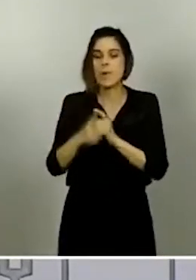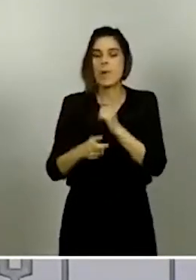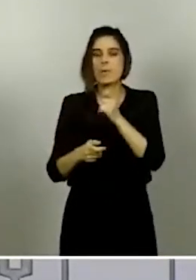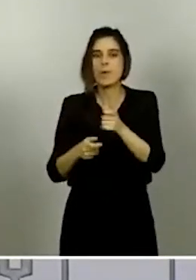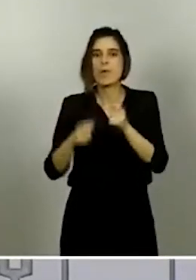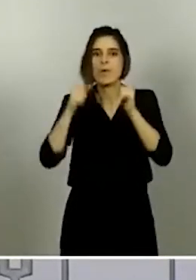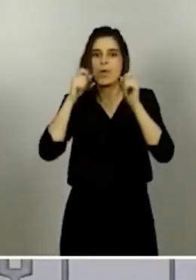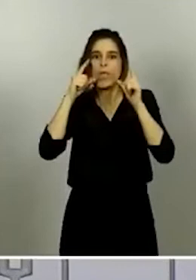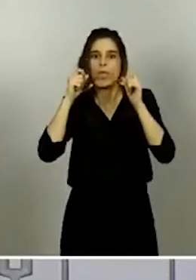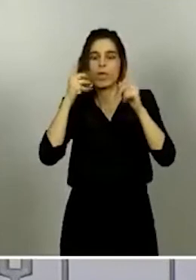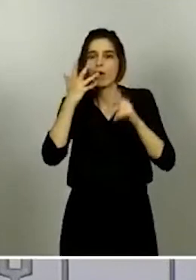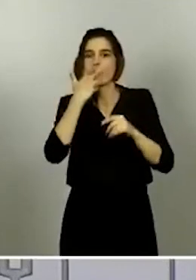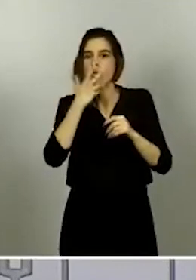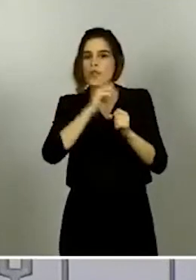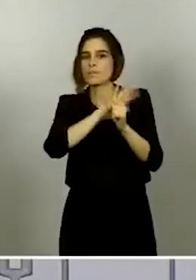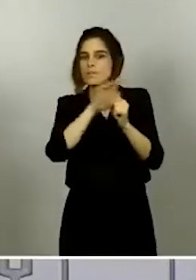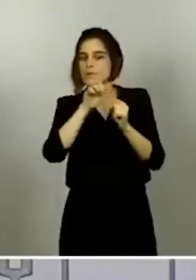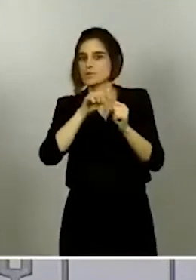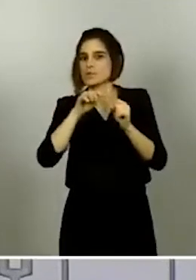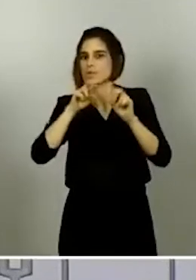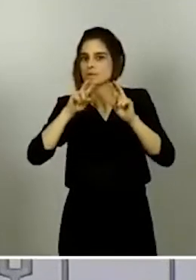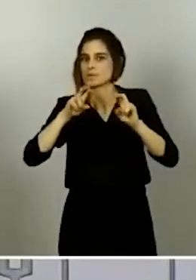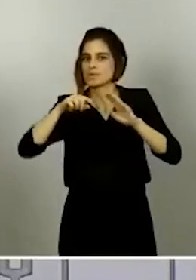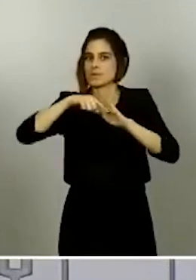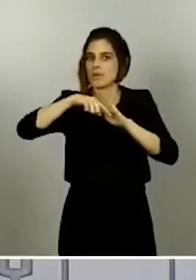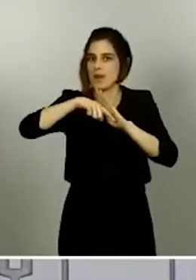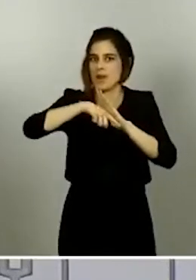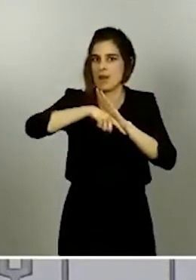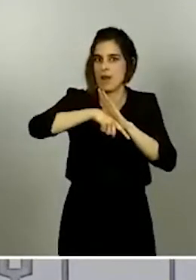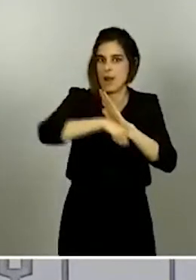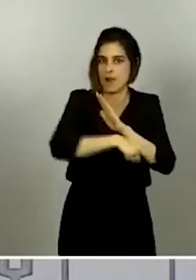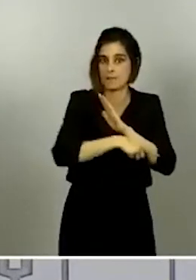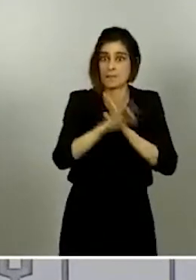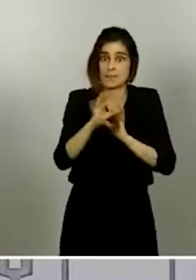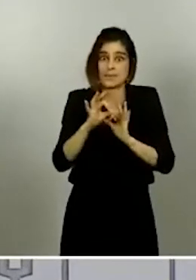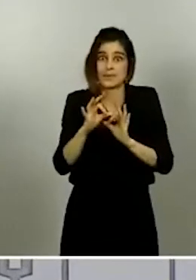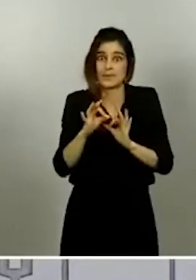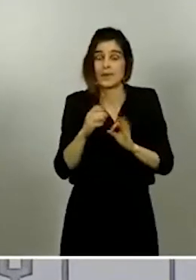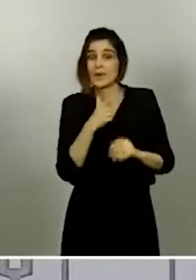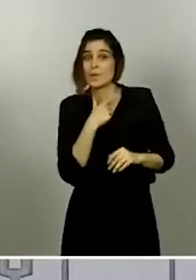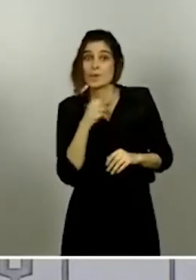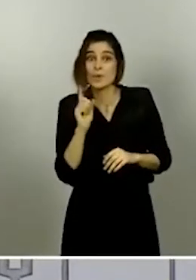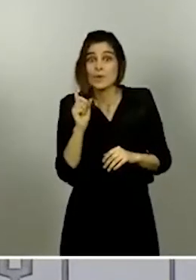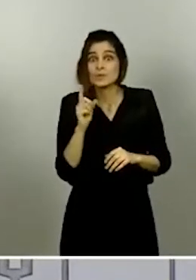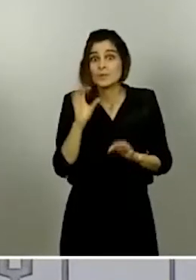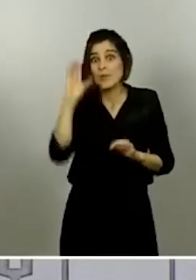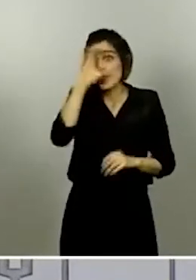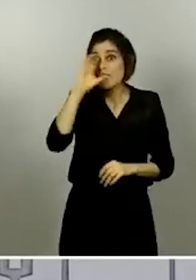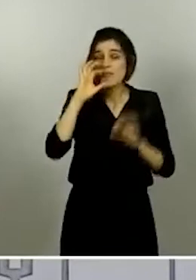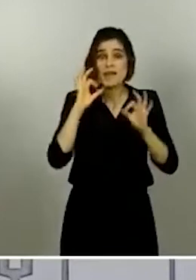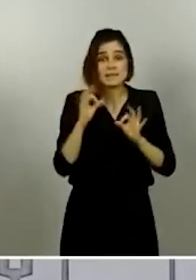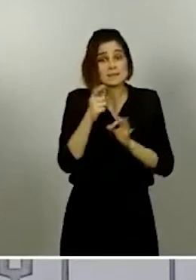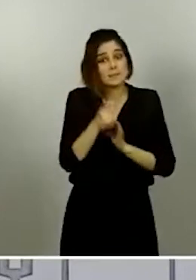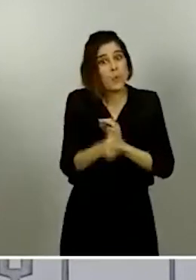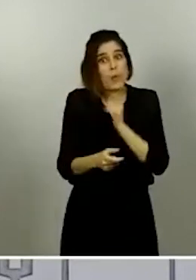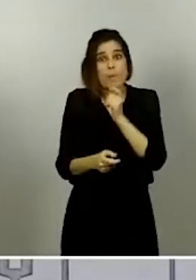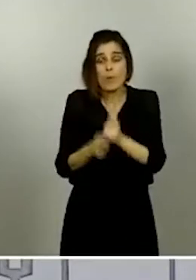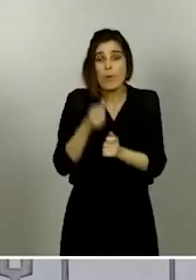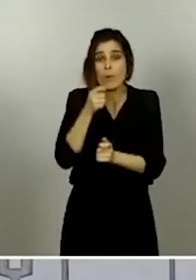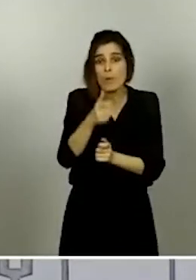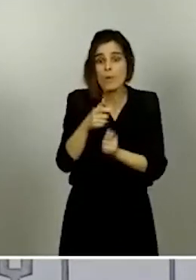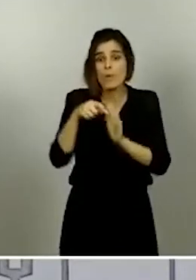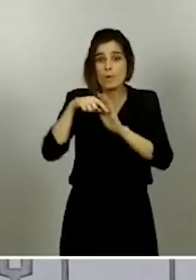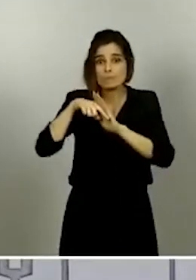mejor el virus, que es, aunque no nos guste, como avanza la ciencia poco a poco. Y dicho eso, en esta